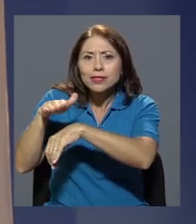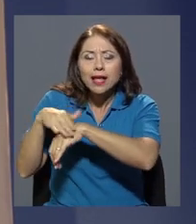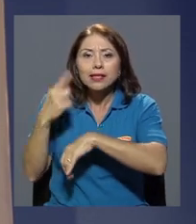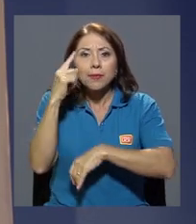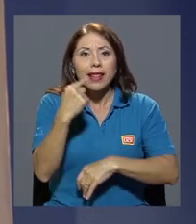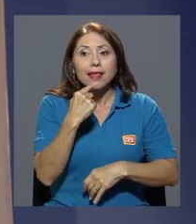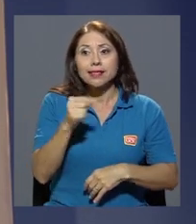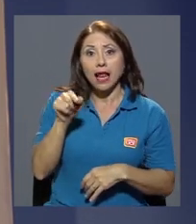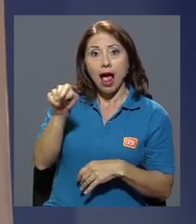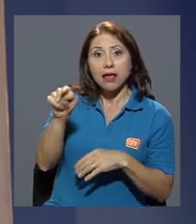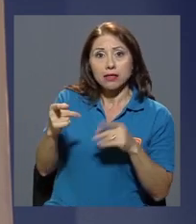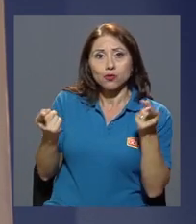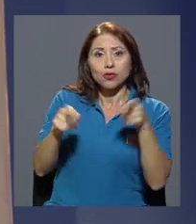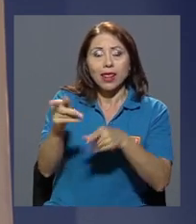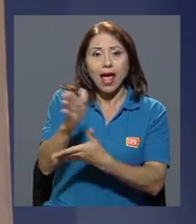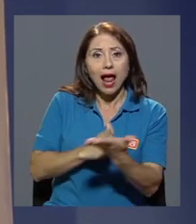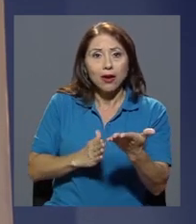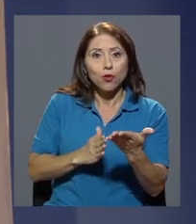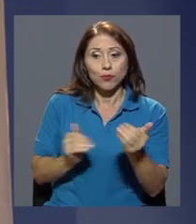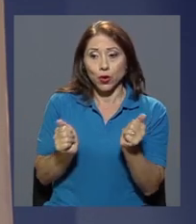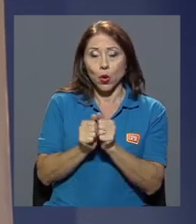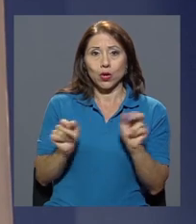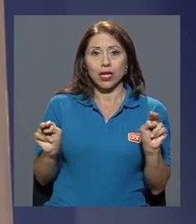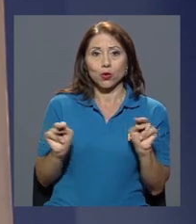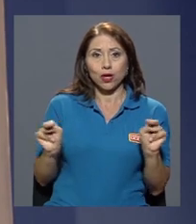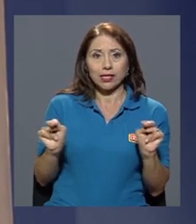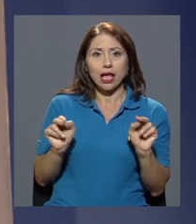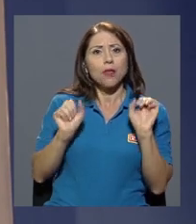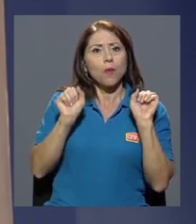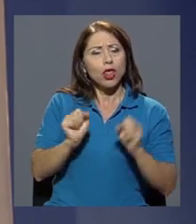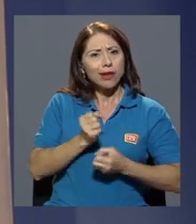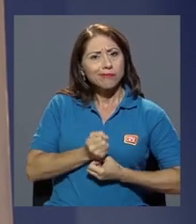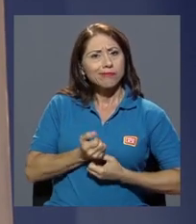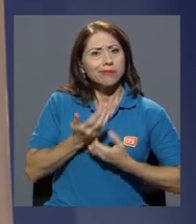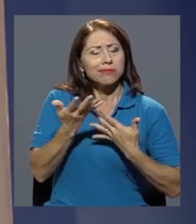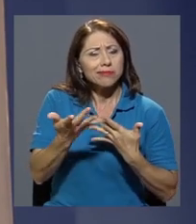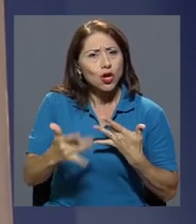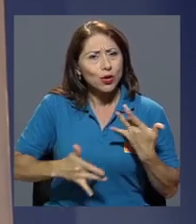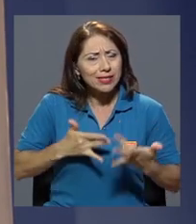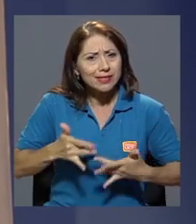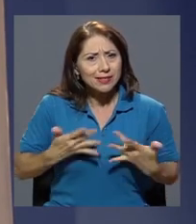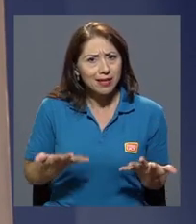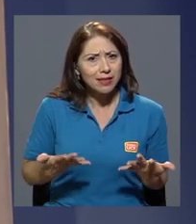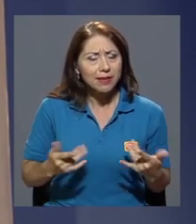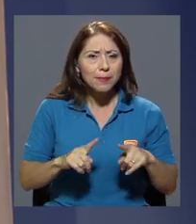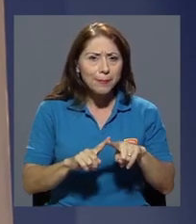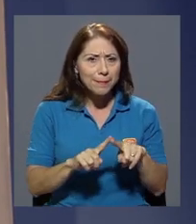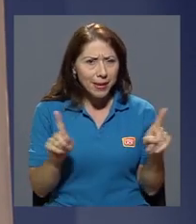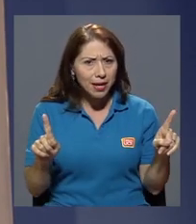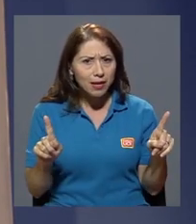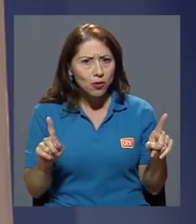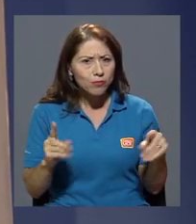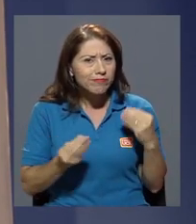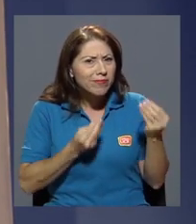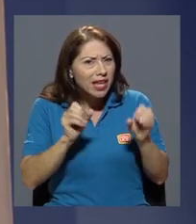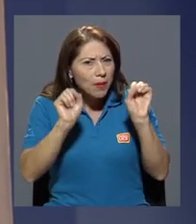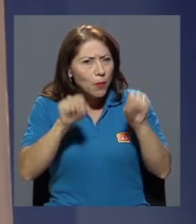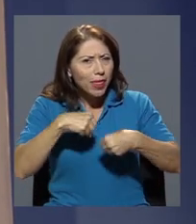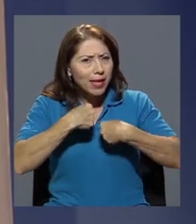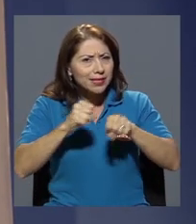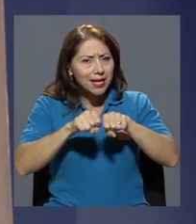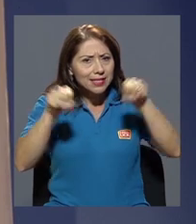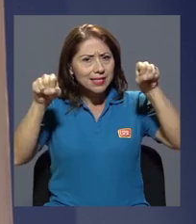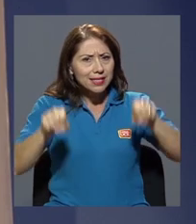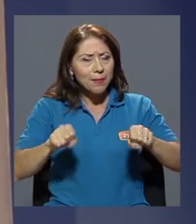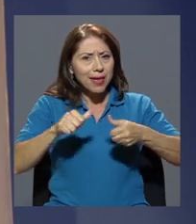para decir ahí sucede algo y desde la neutralidad vociferar esa indignación. Pero, ¿qué puede hacer